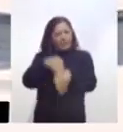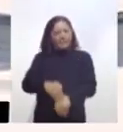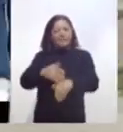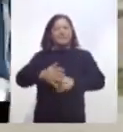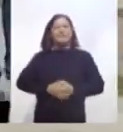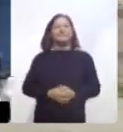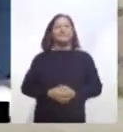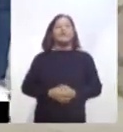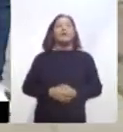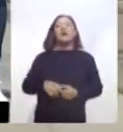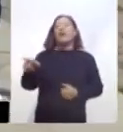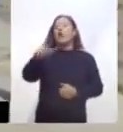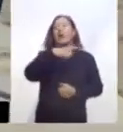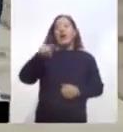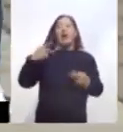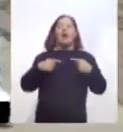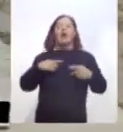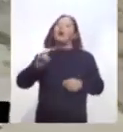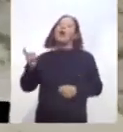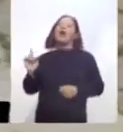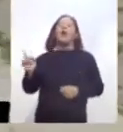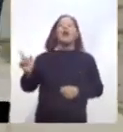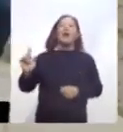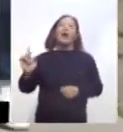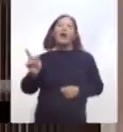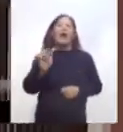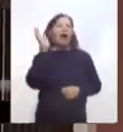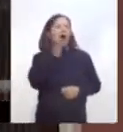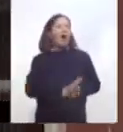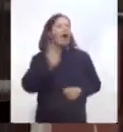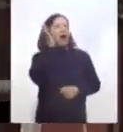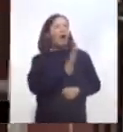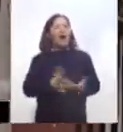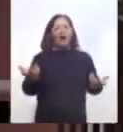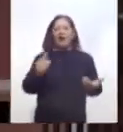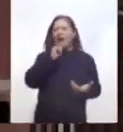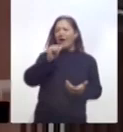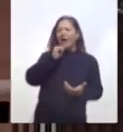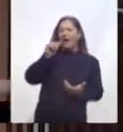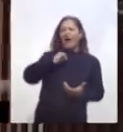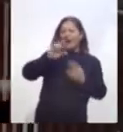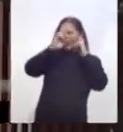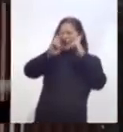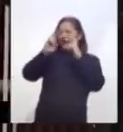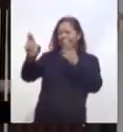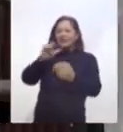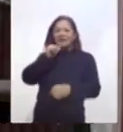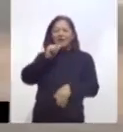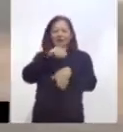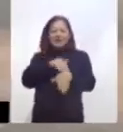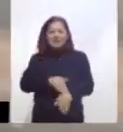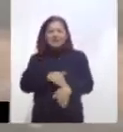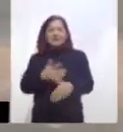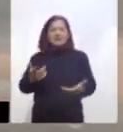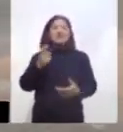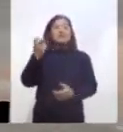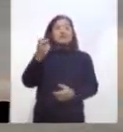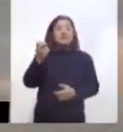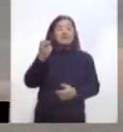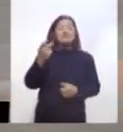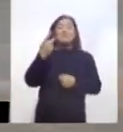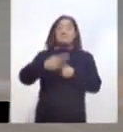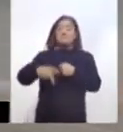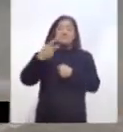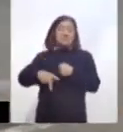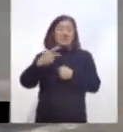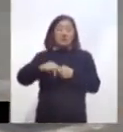personas transitan por las calles de Apisaco sin atender las recomendaciones mínimas de prevención, por lo que existe el riesgo inminente